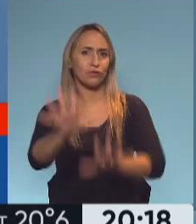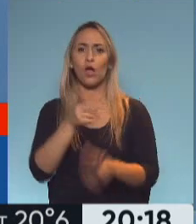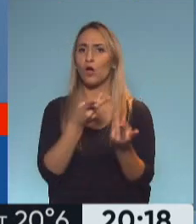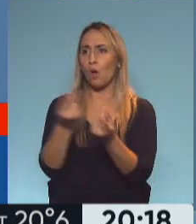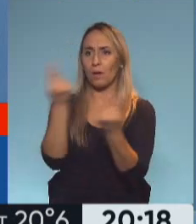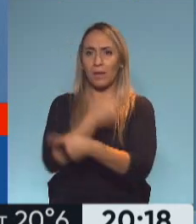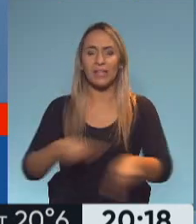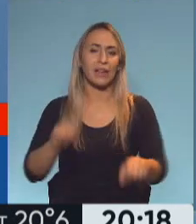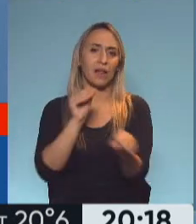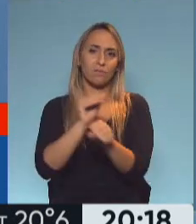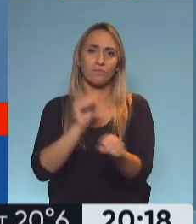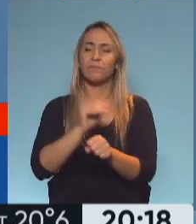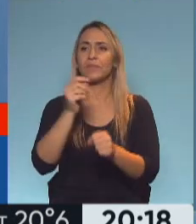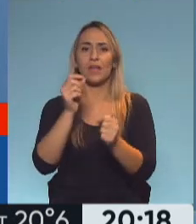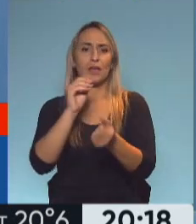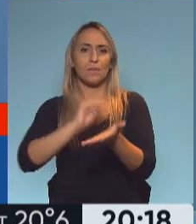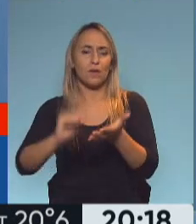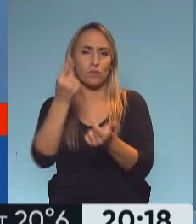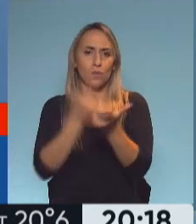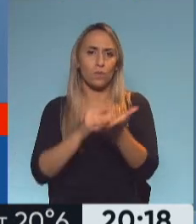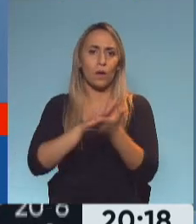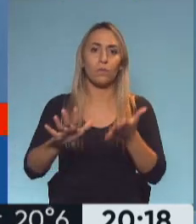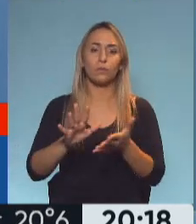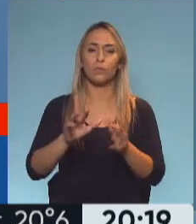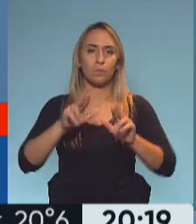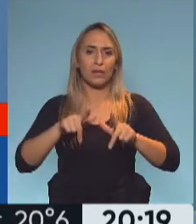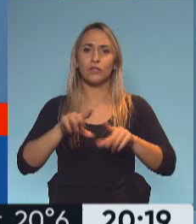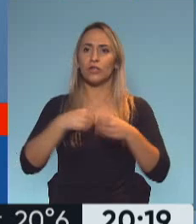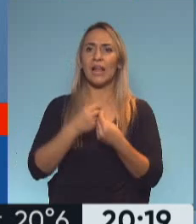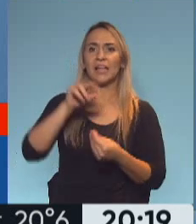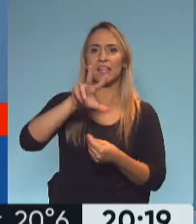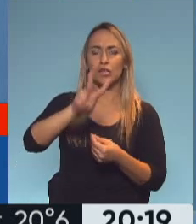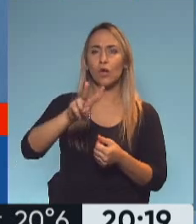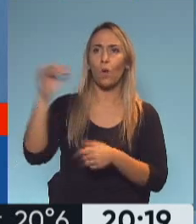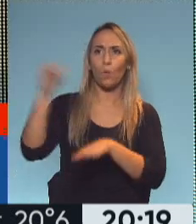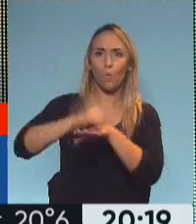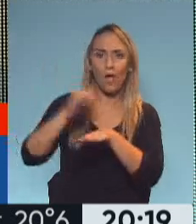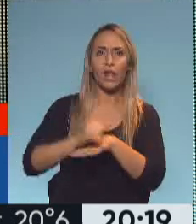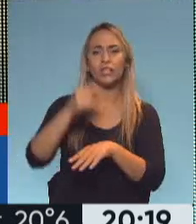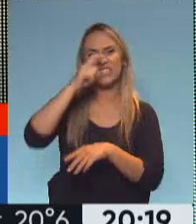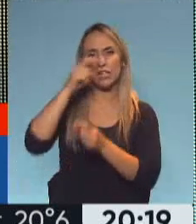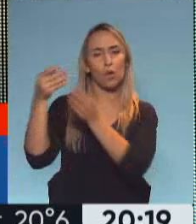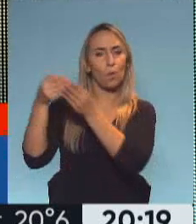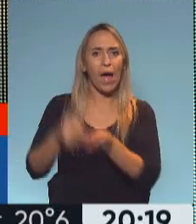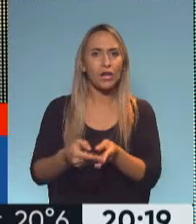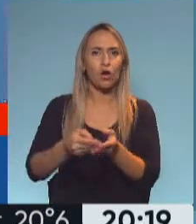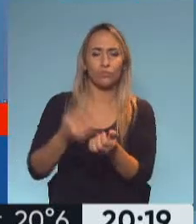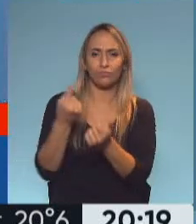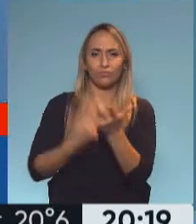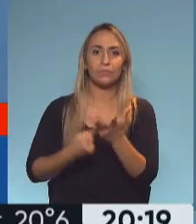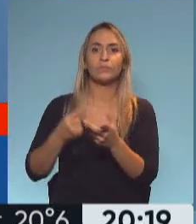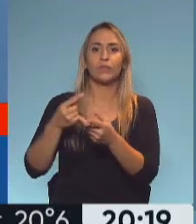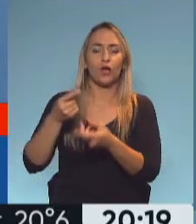personal, aquellas operaciones Shanghai, como las llamábamos, 32 vuelos, 7 barcos, que vinieron con 400 toneladas de